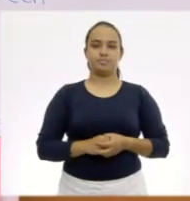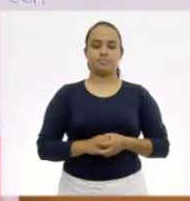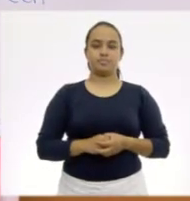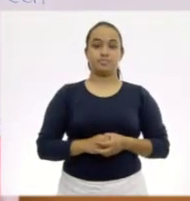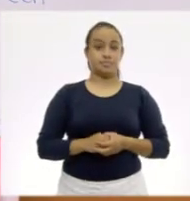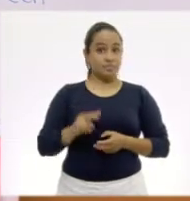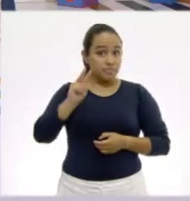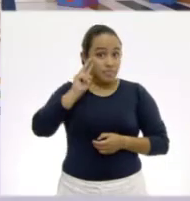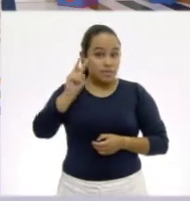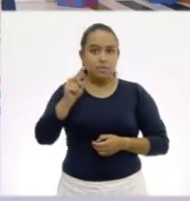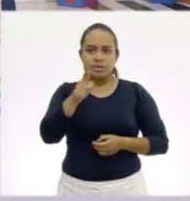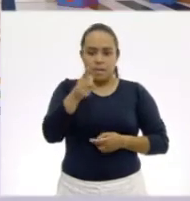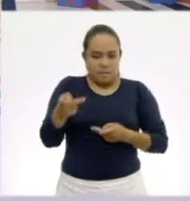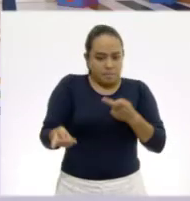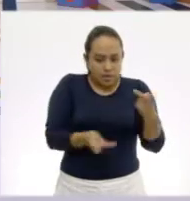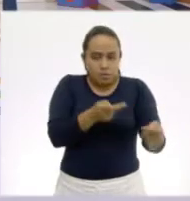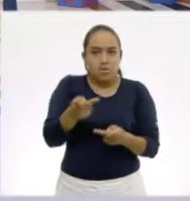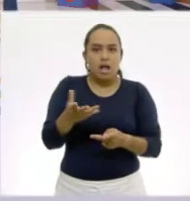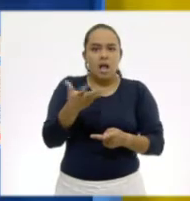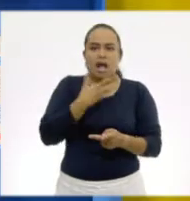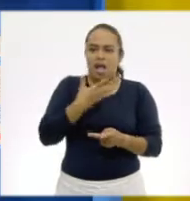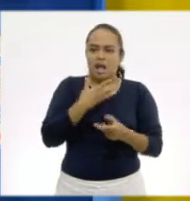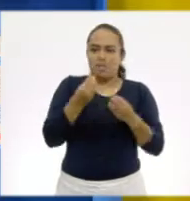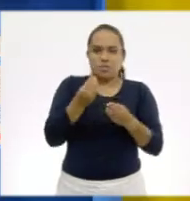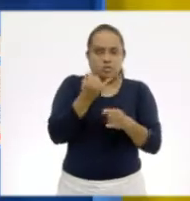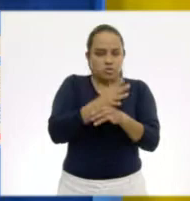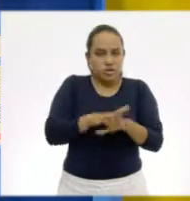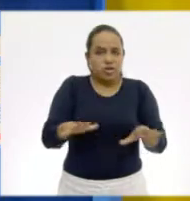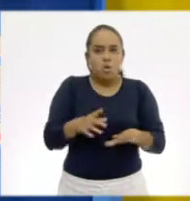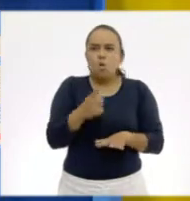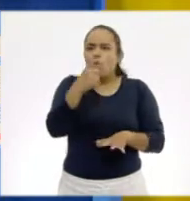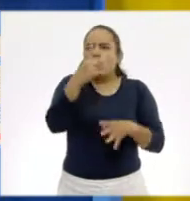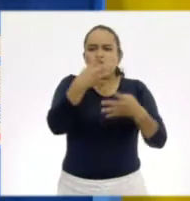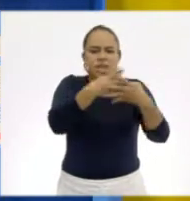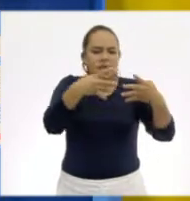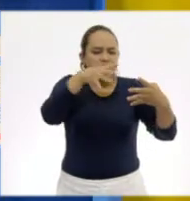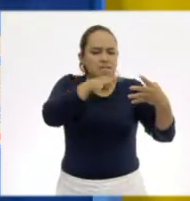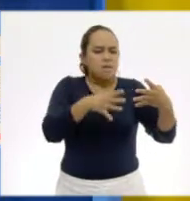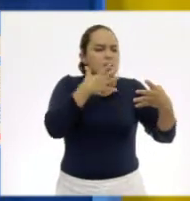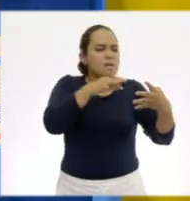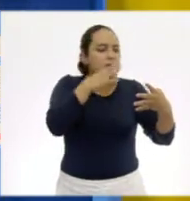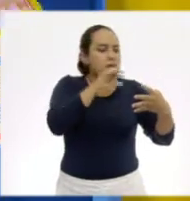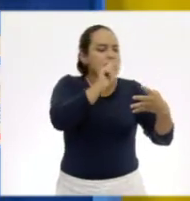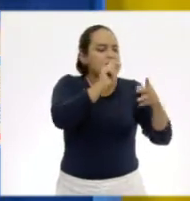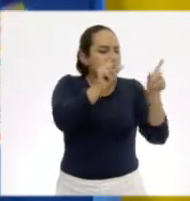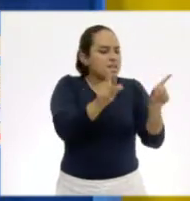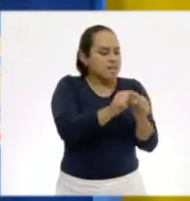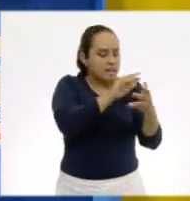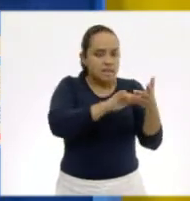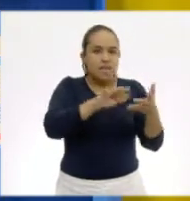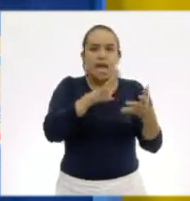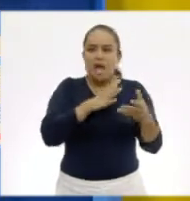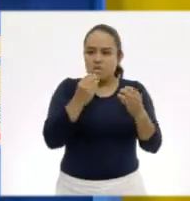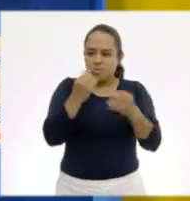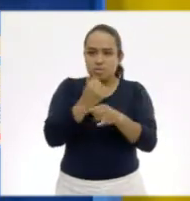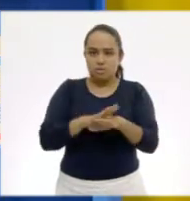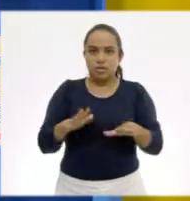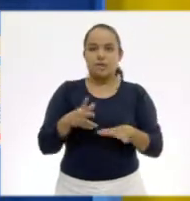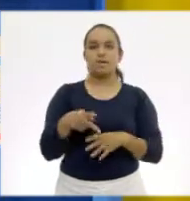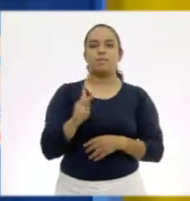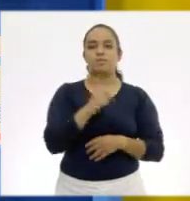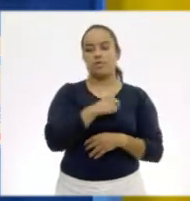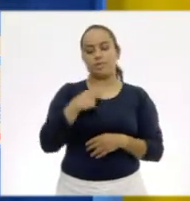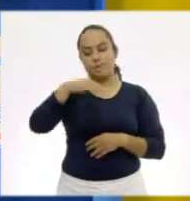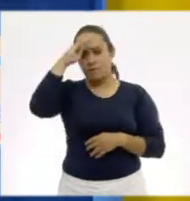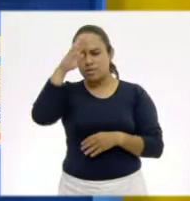Y ya viste cómo de muchas preguntas estamos sacando información con una tabla y un pequeño texto. Pero es que teníamos que ver cómo eran las